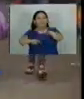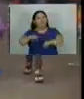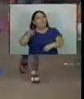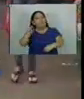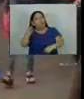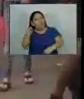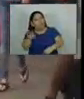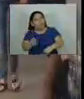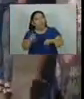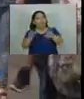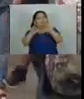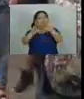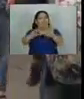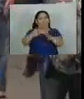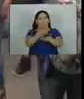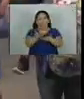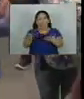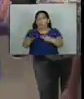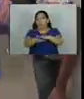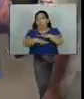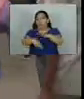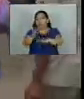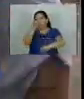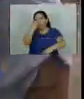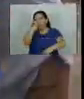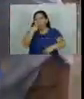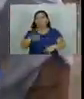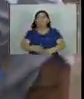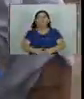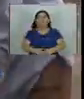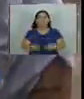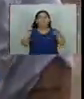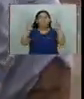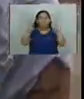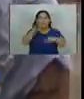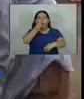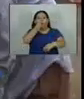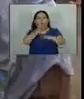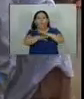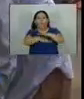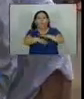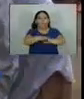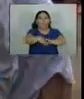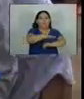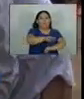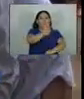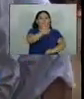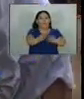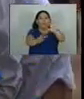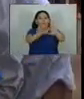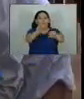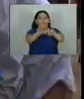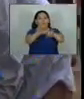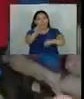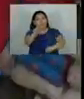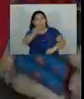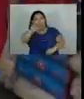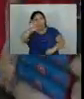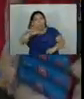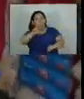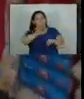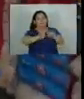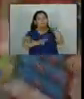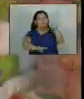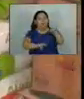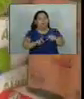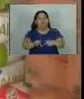centavos solo 22 productos básicos por otra parte la canasta básica rural ha aumentado 47 dólares con 5 centavos